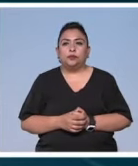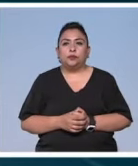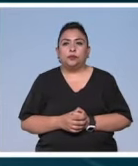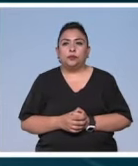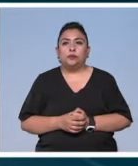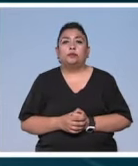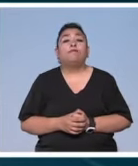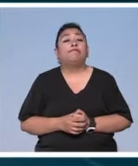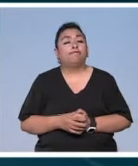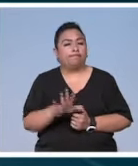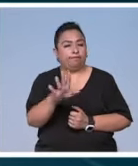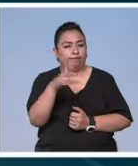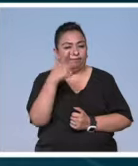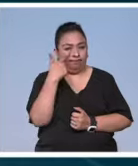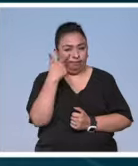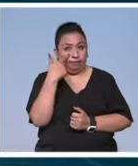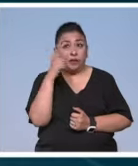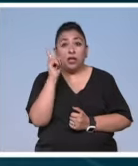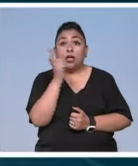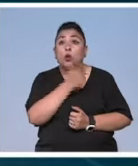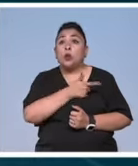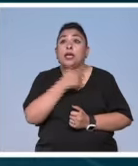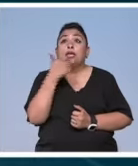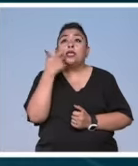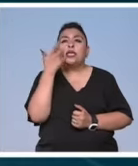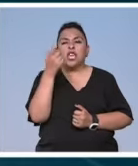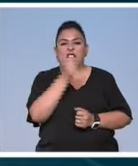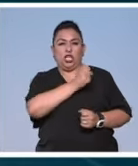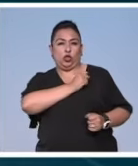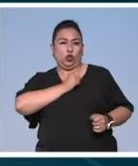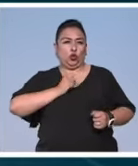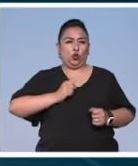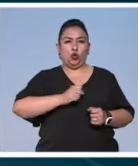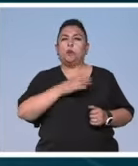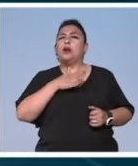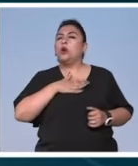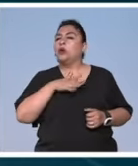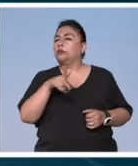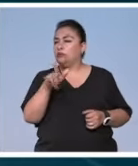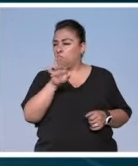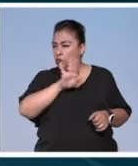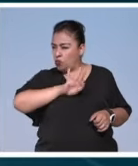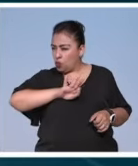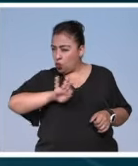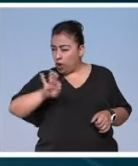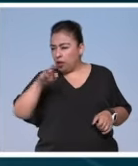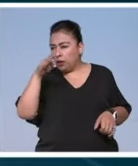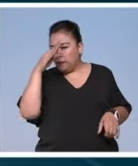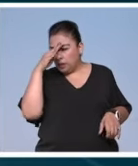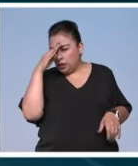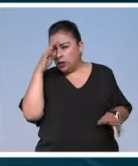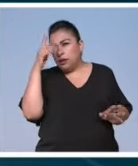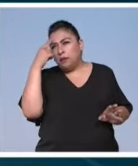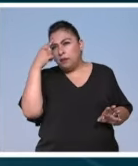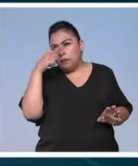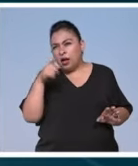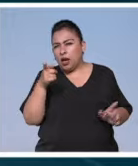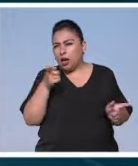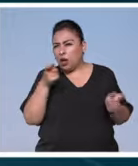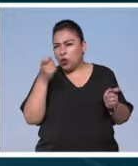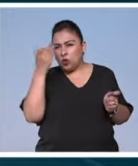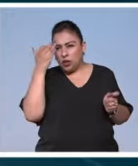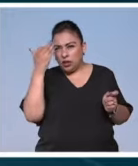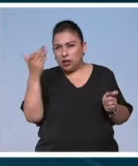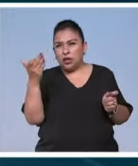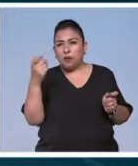A ver para los que les gustaría tener superpoderes ¿qué tan capaces se creen para poder controlar el